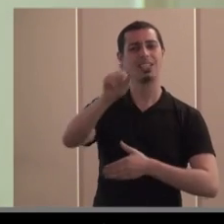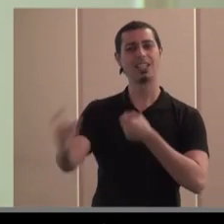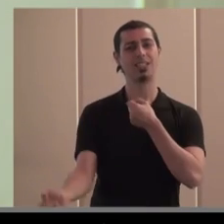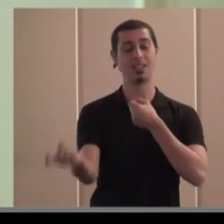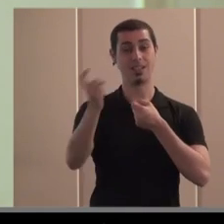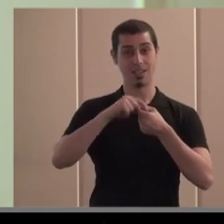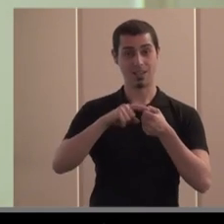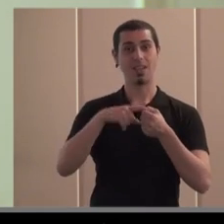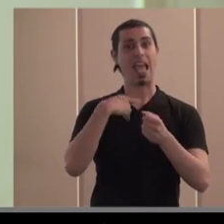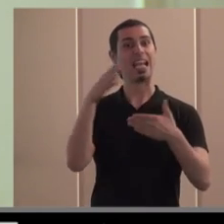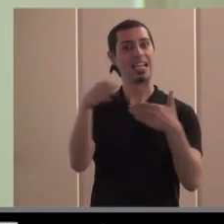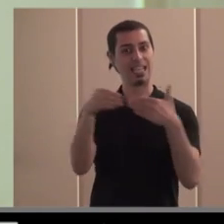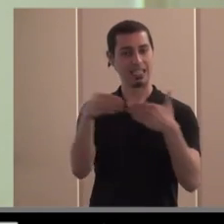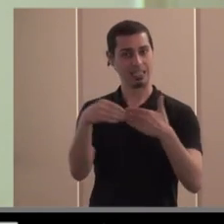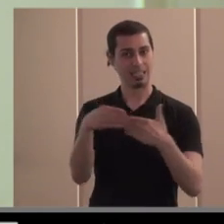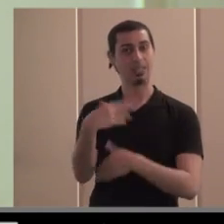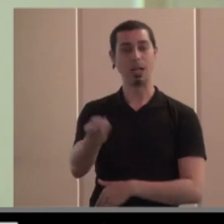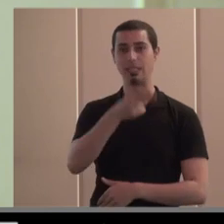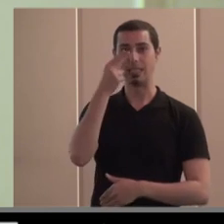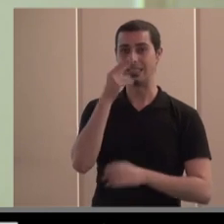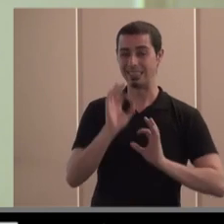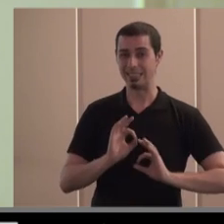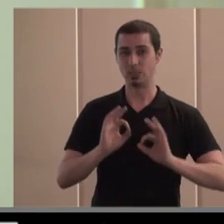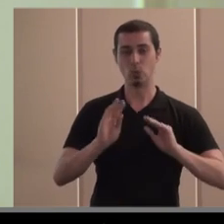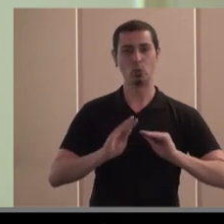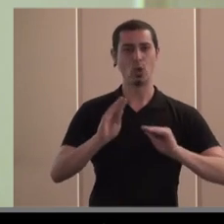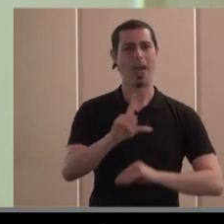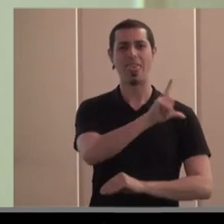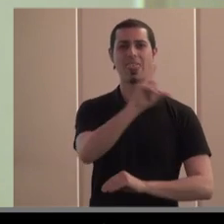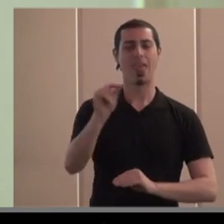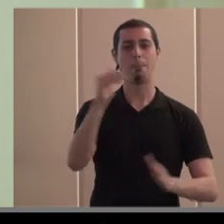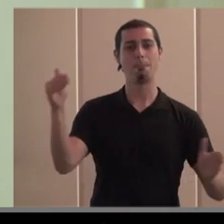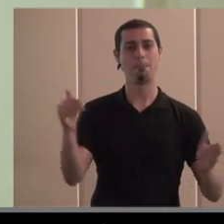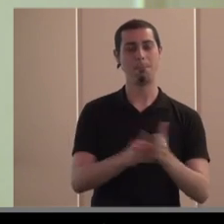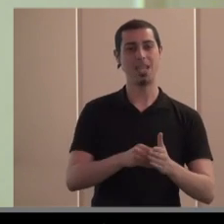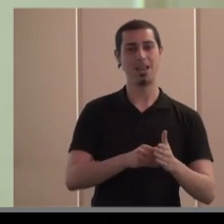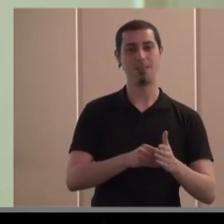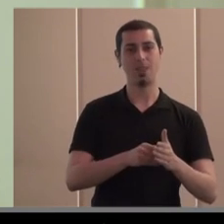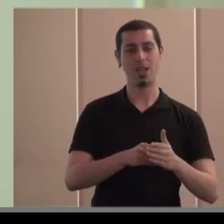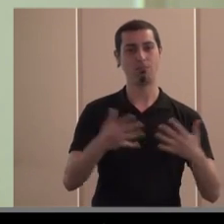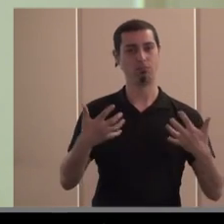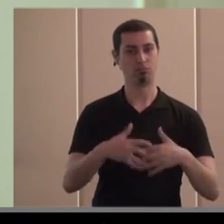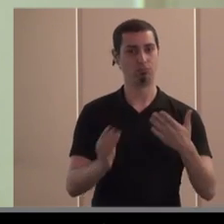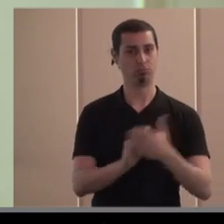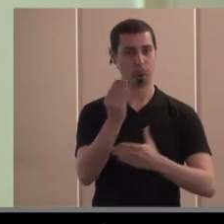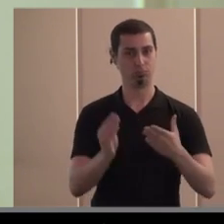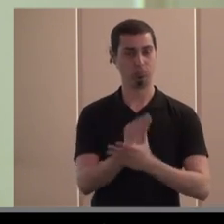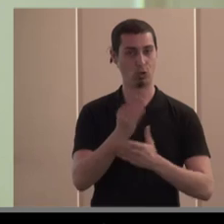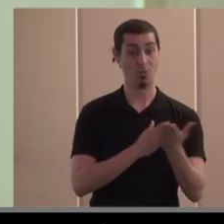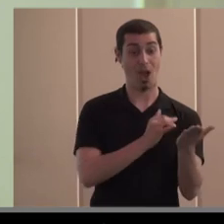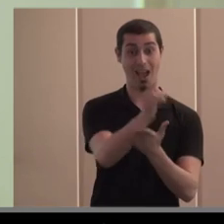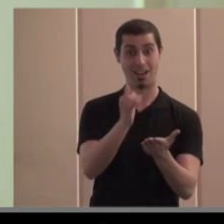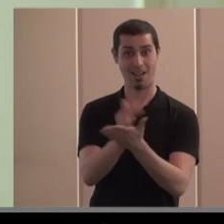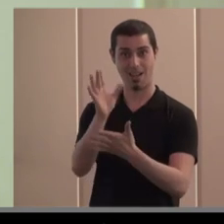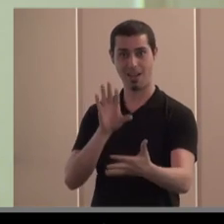consumidores con unos intereses específicos 100.000 productores agrarios que también están asociados con unos intereses